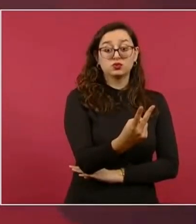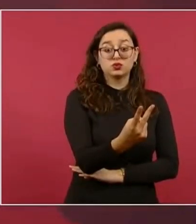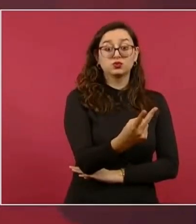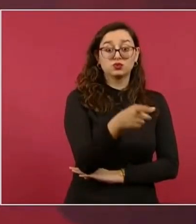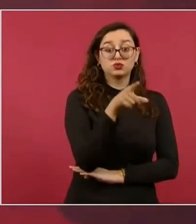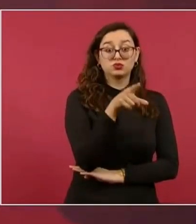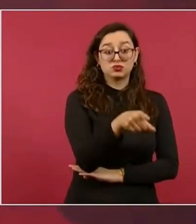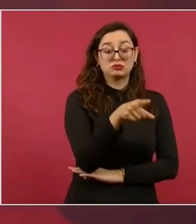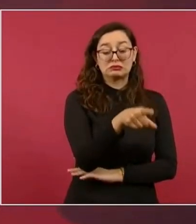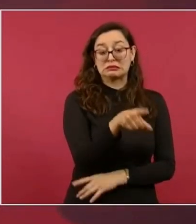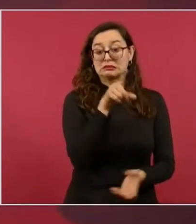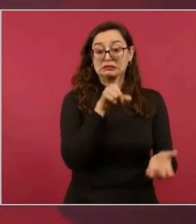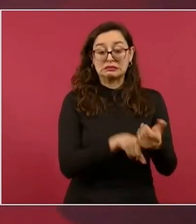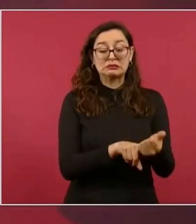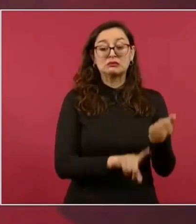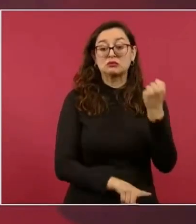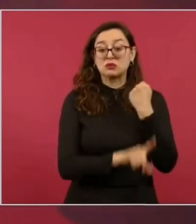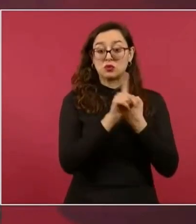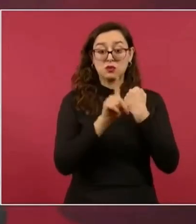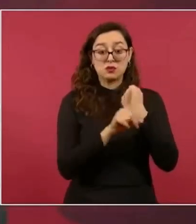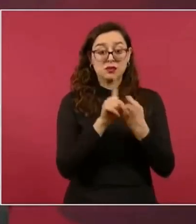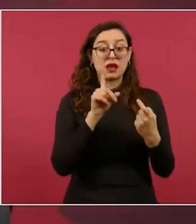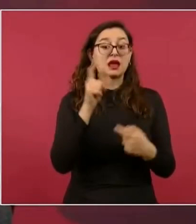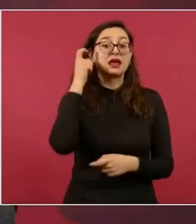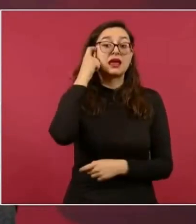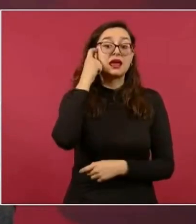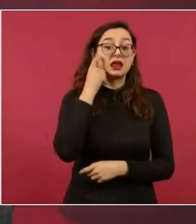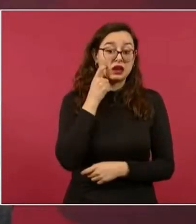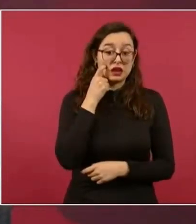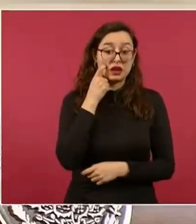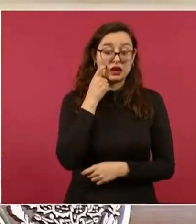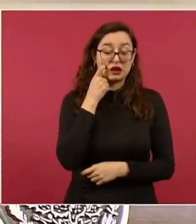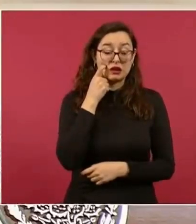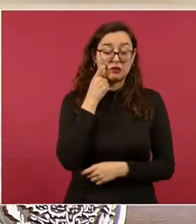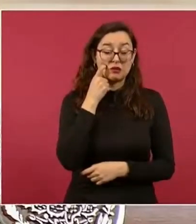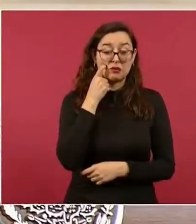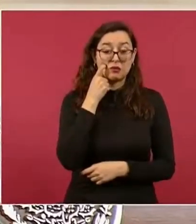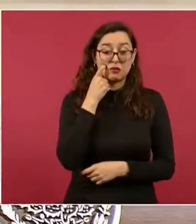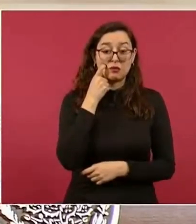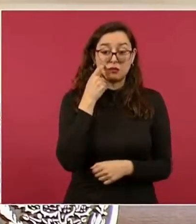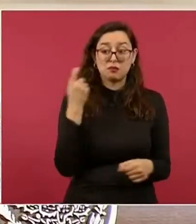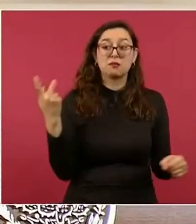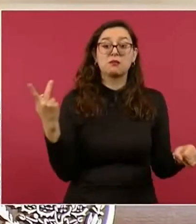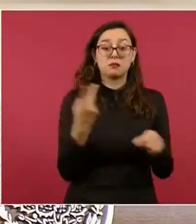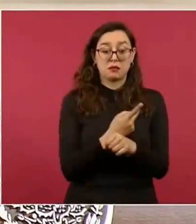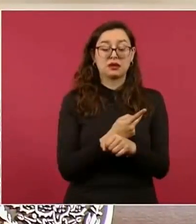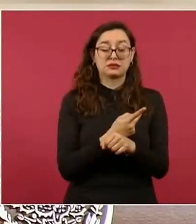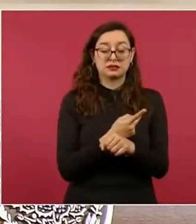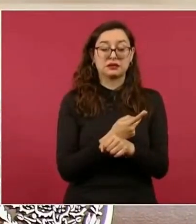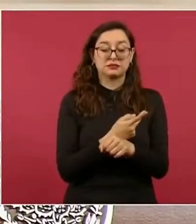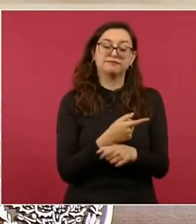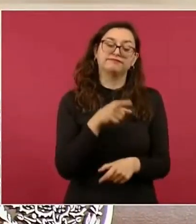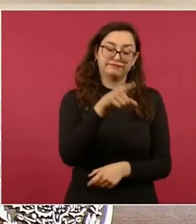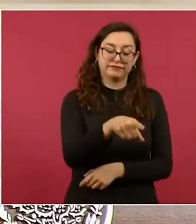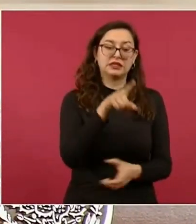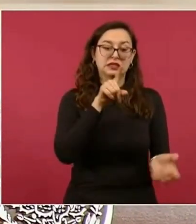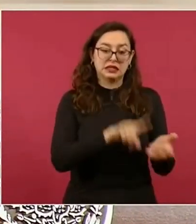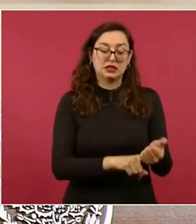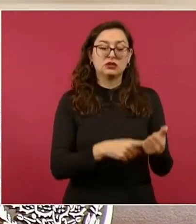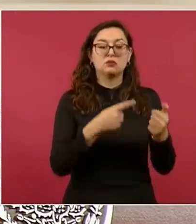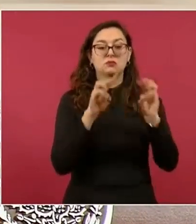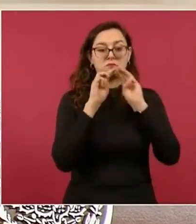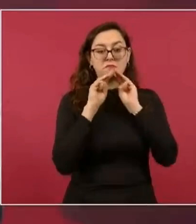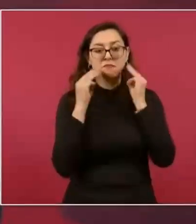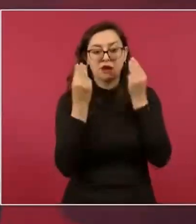extorsionados en Guerrero por algunos grupos que se dedican a la delincuencia,